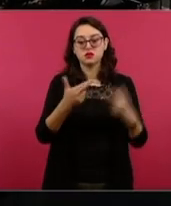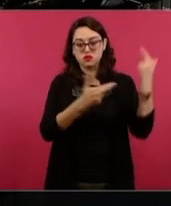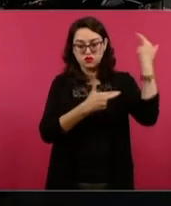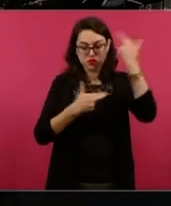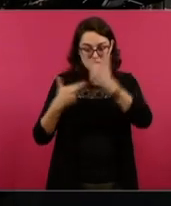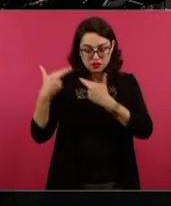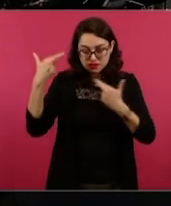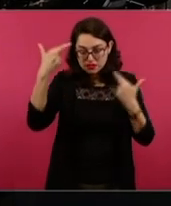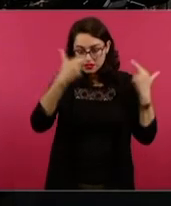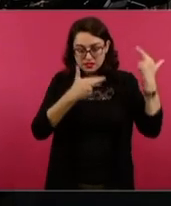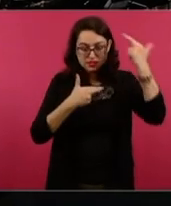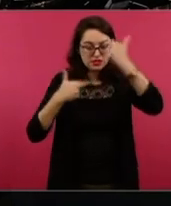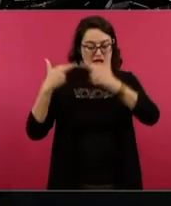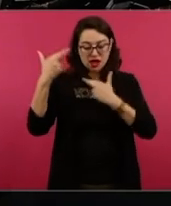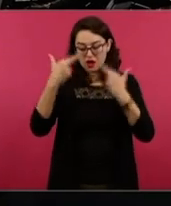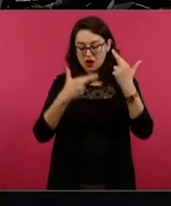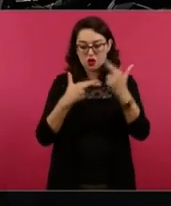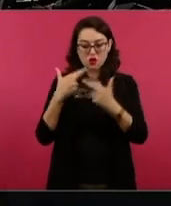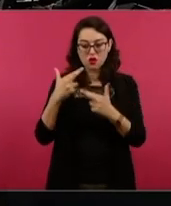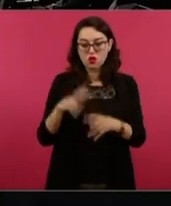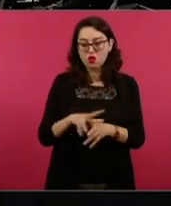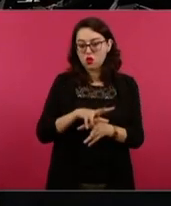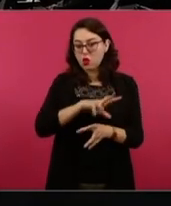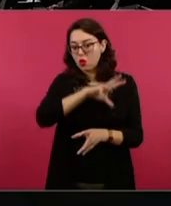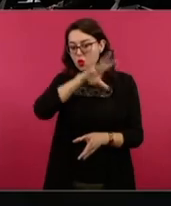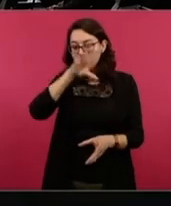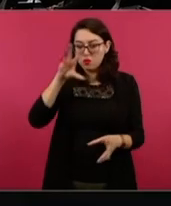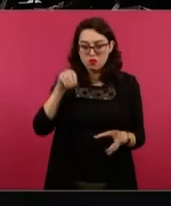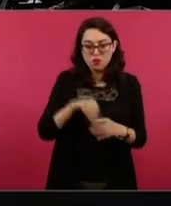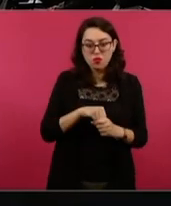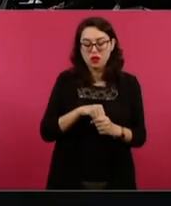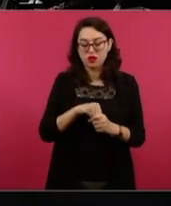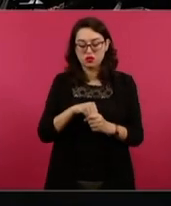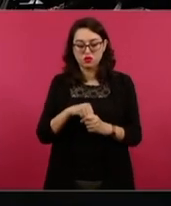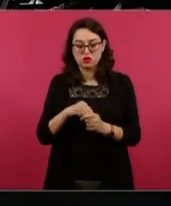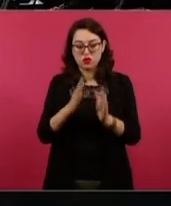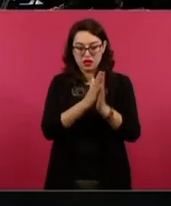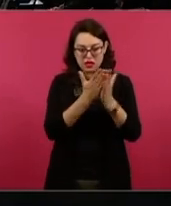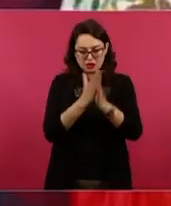sobre las referencias al comunismo.